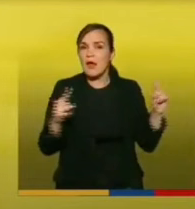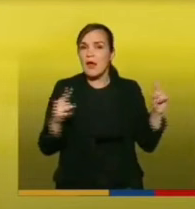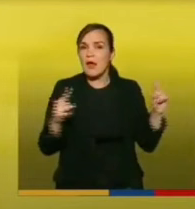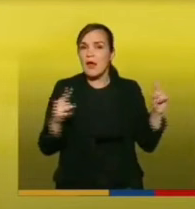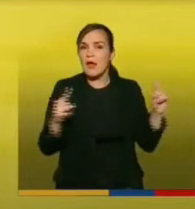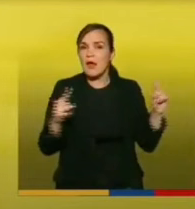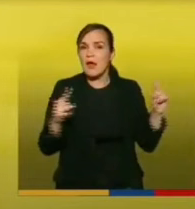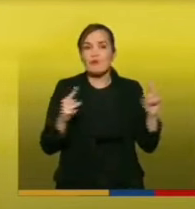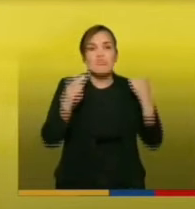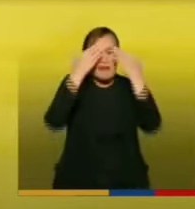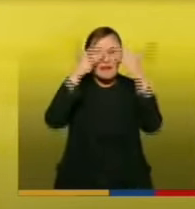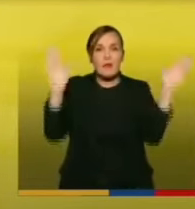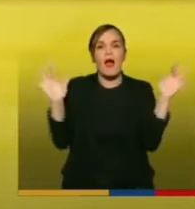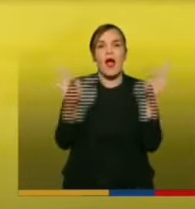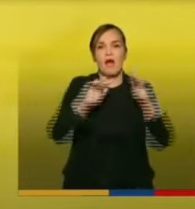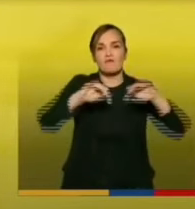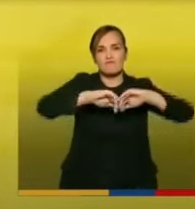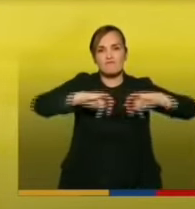Sigan.